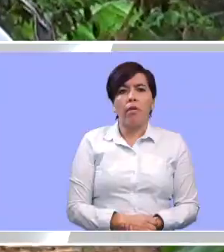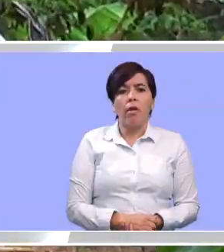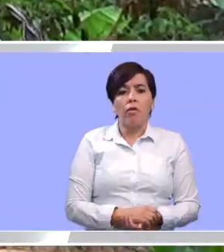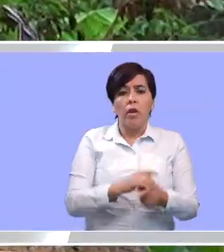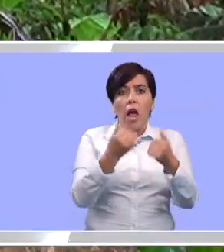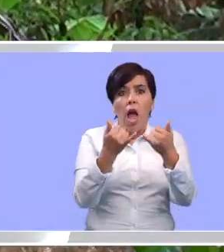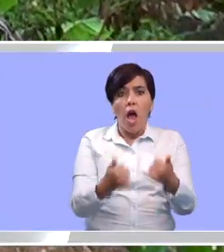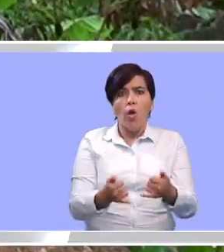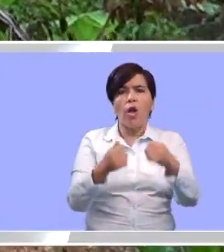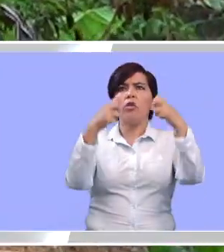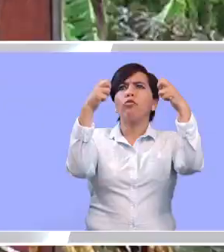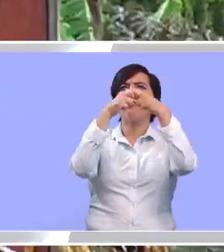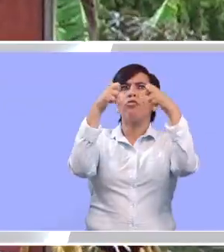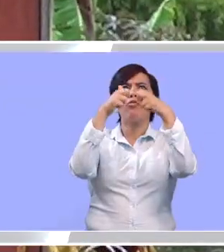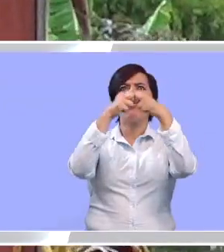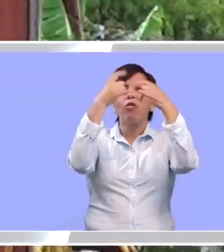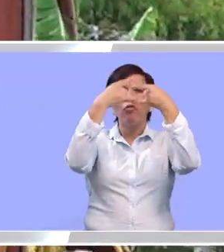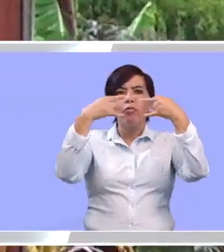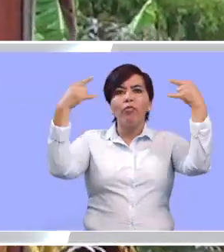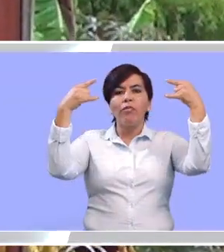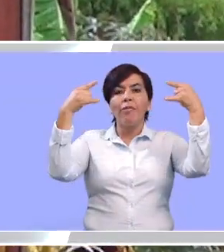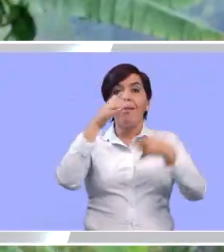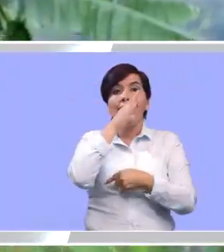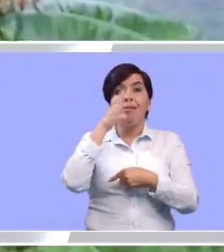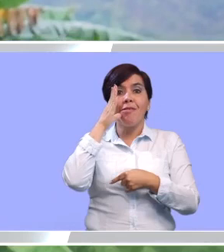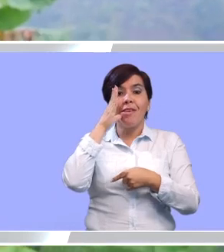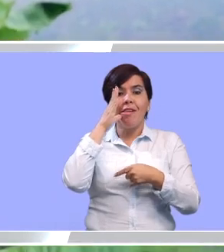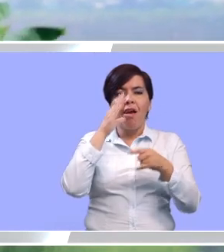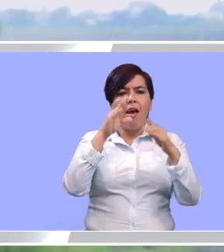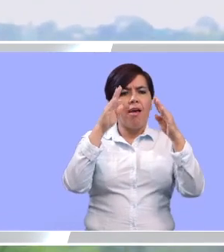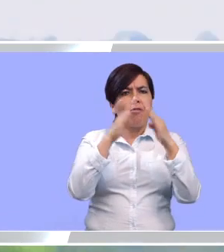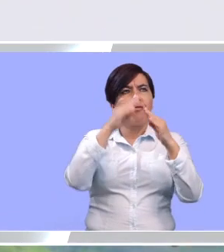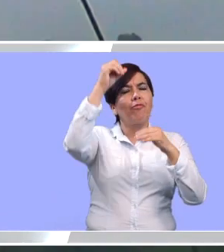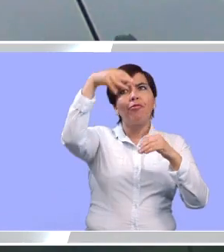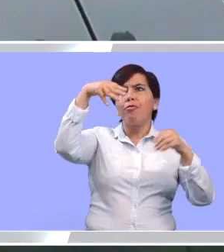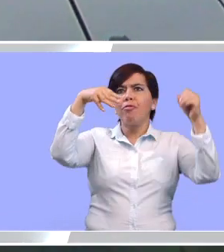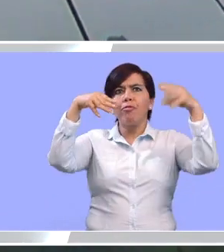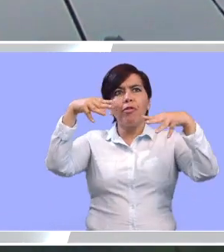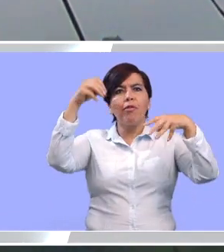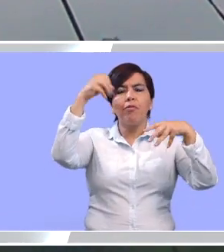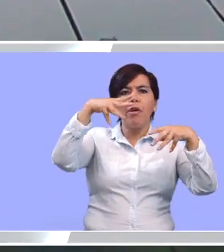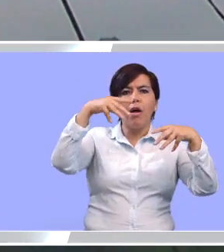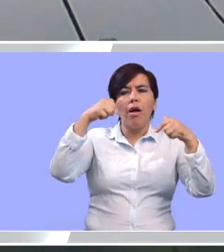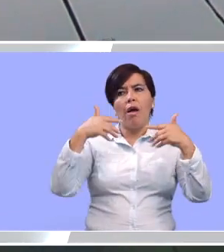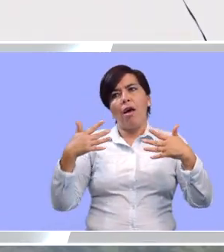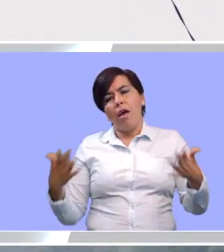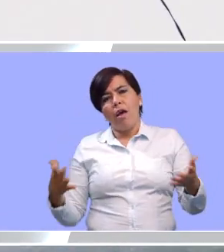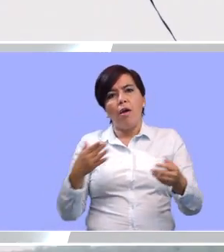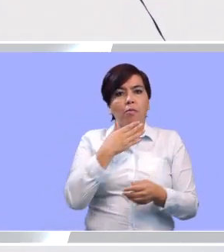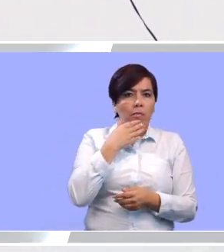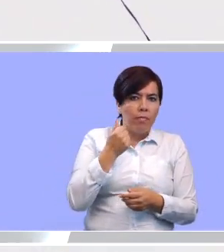Con la electrificación rural de estos nuevos usuarios también le mejoramos el servicio de energía a otros